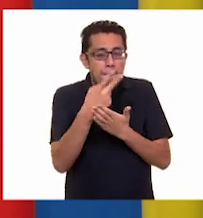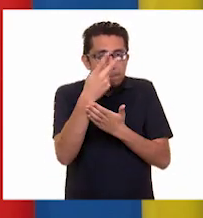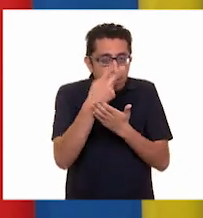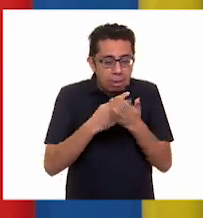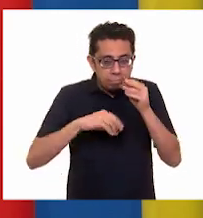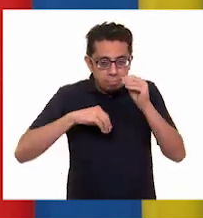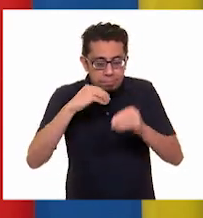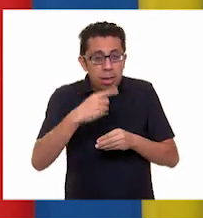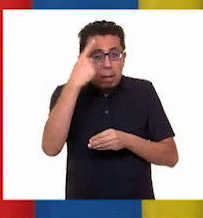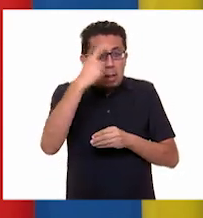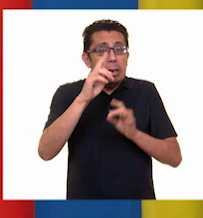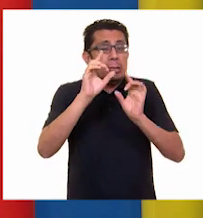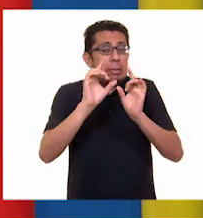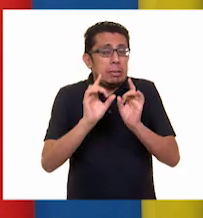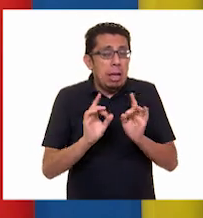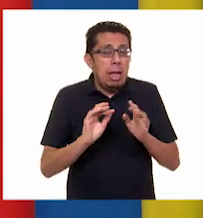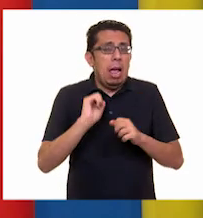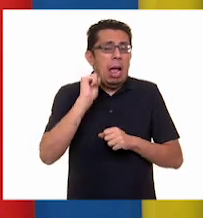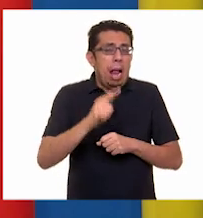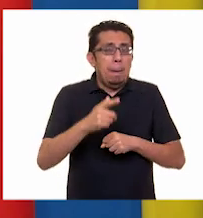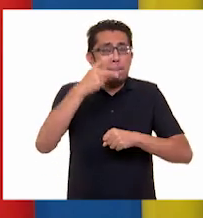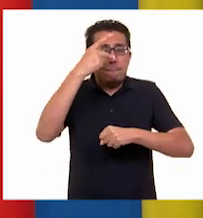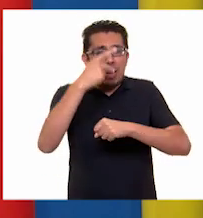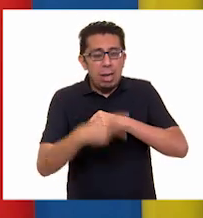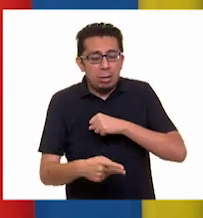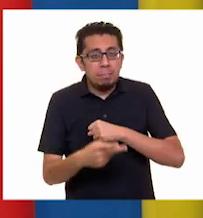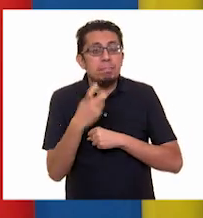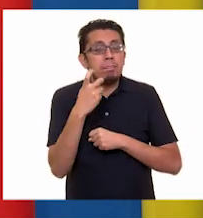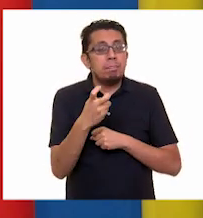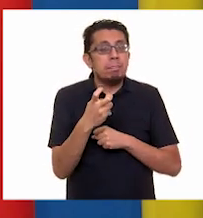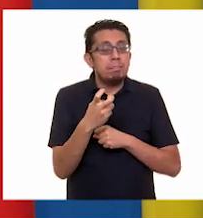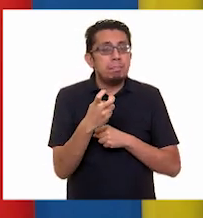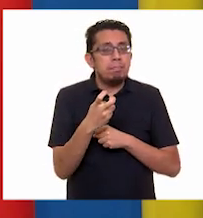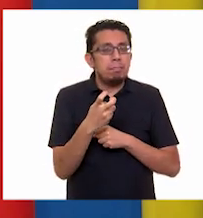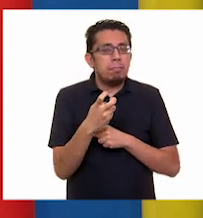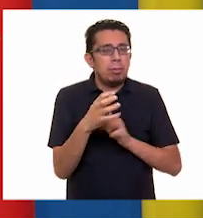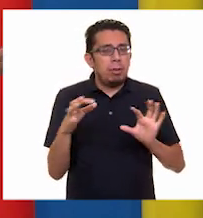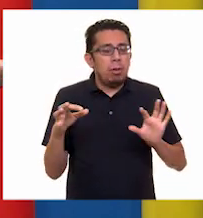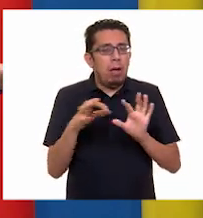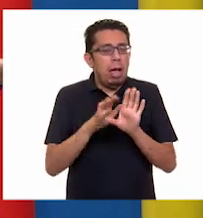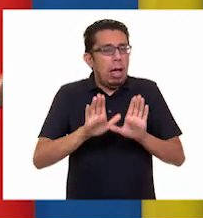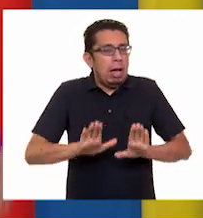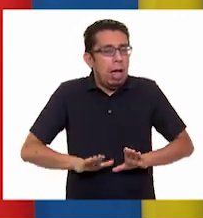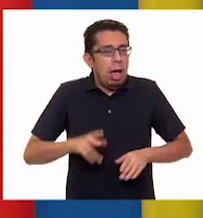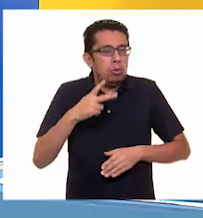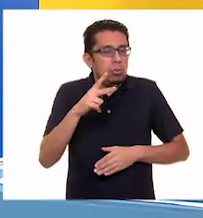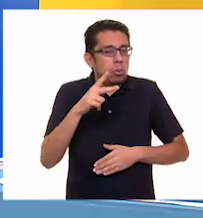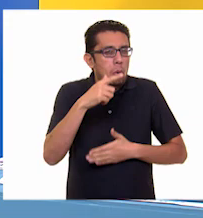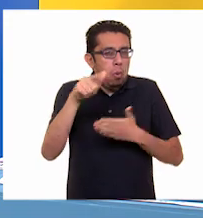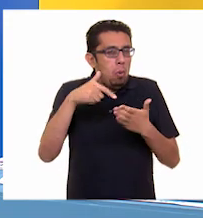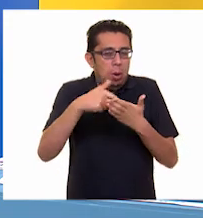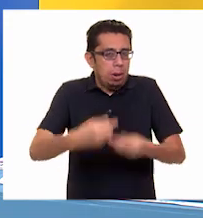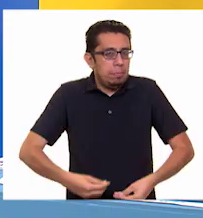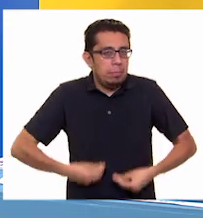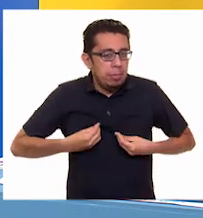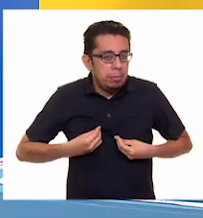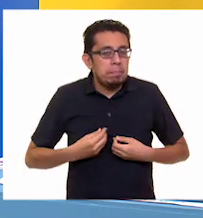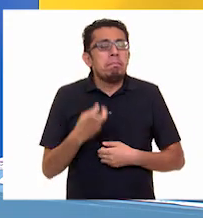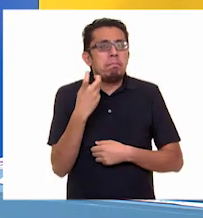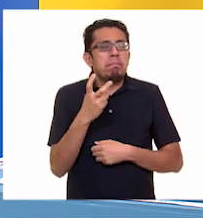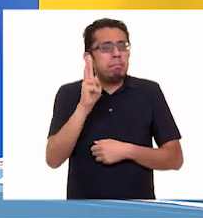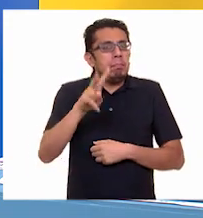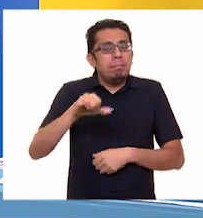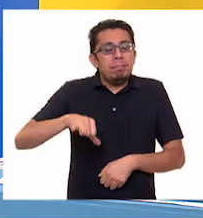ante una situación de riesgo relacionada con las características particulares del lugar donde vive. Eso suena muy